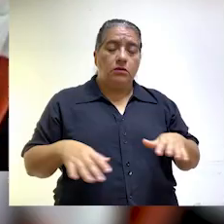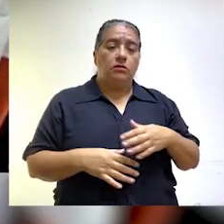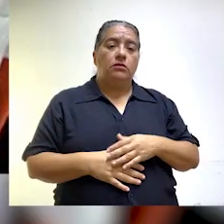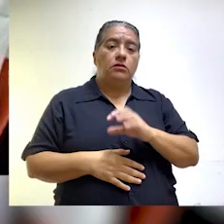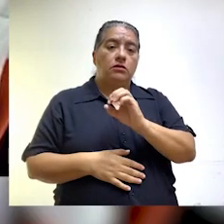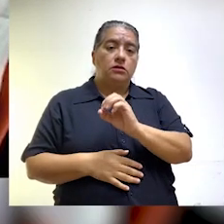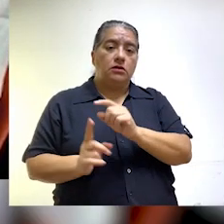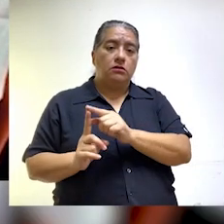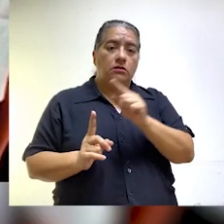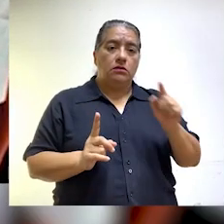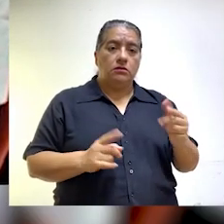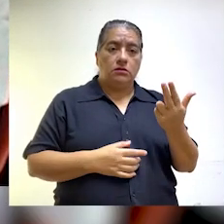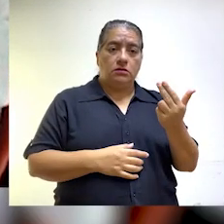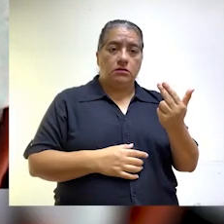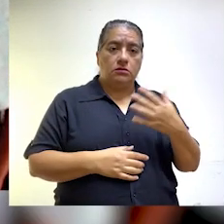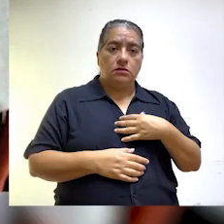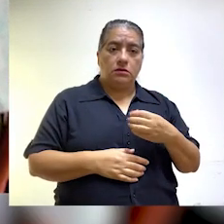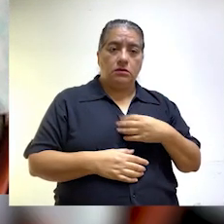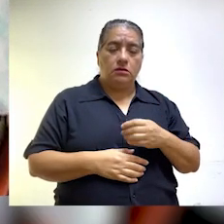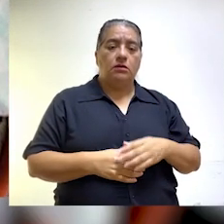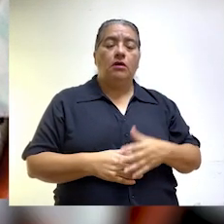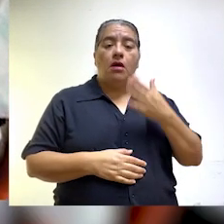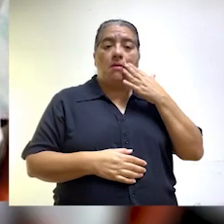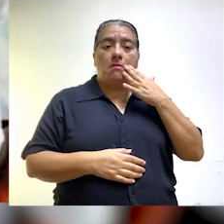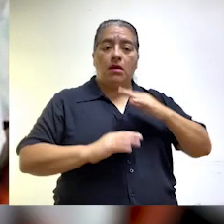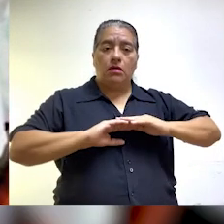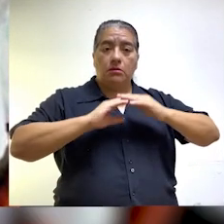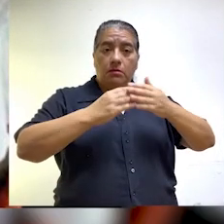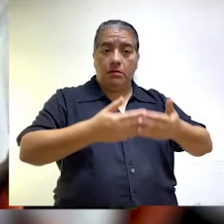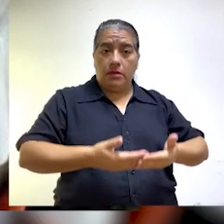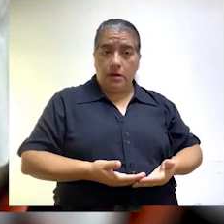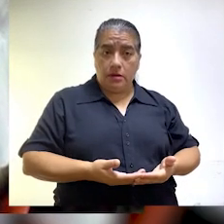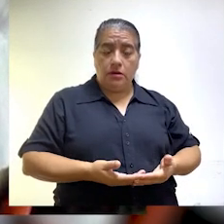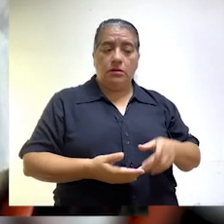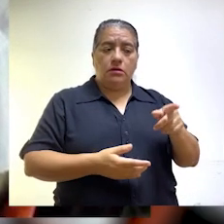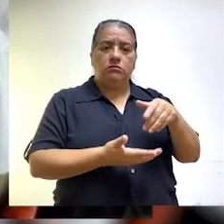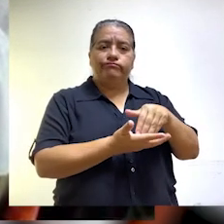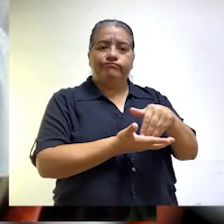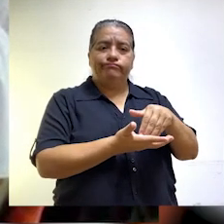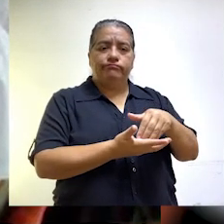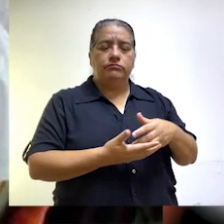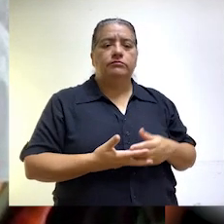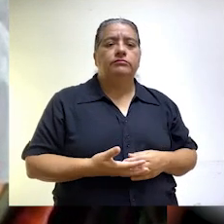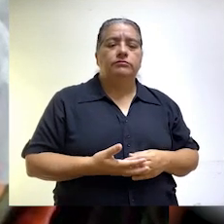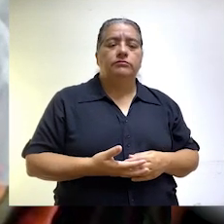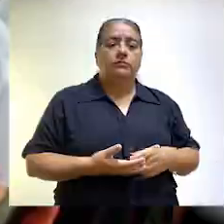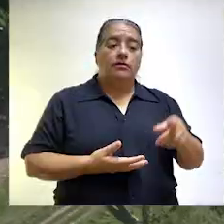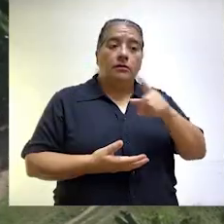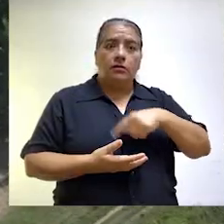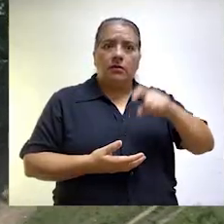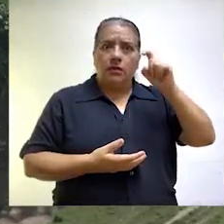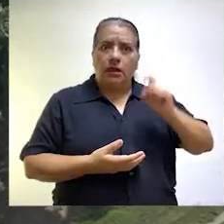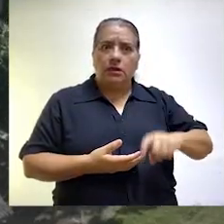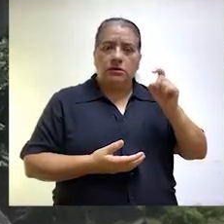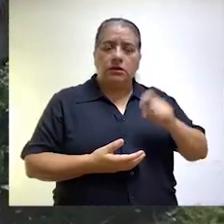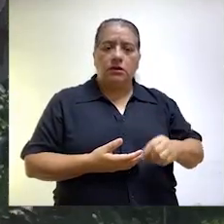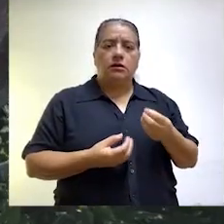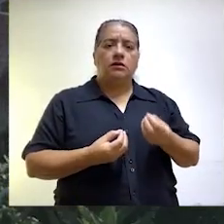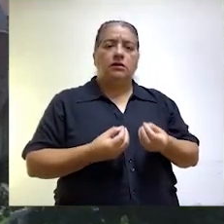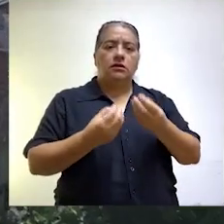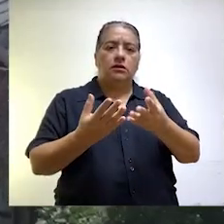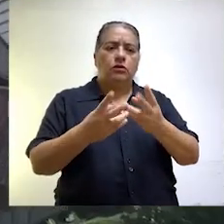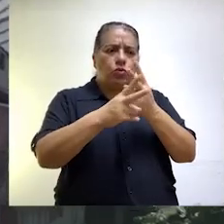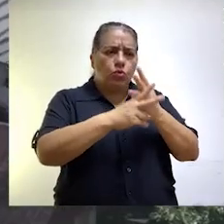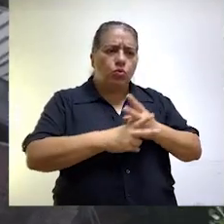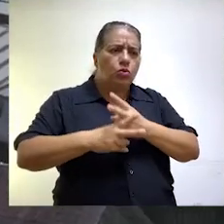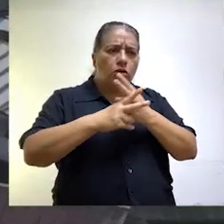a niños entre 0 y 13 años de edad y a madres gestantes en situación vulnerable. Ante la necesidad de